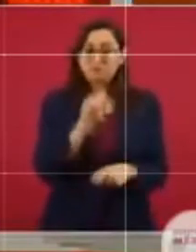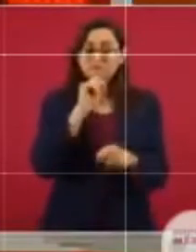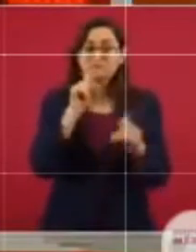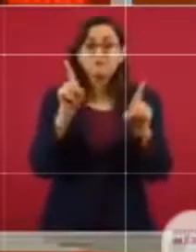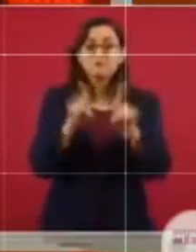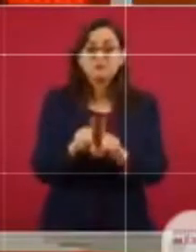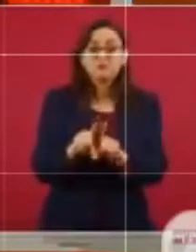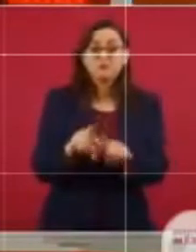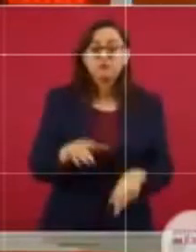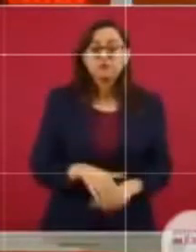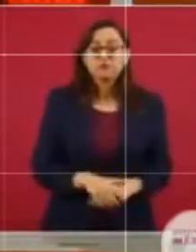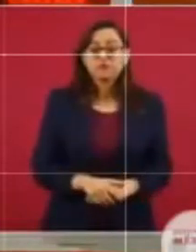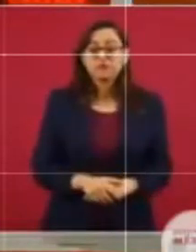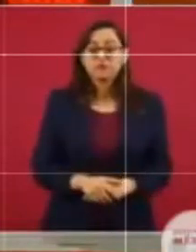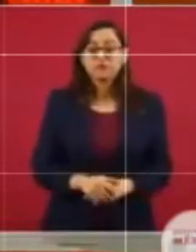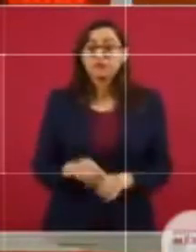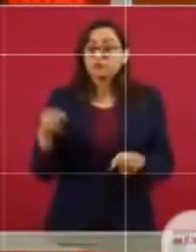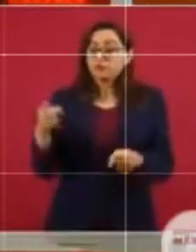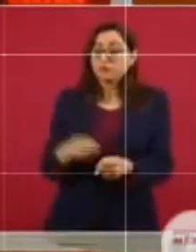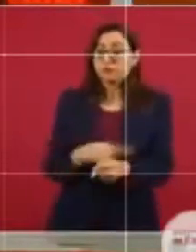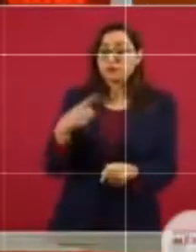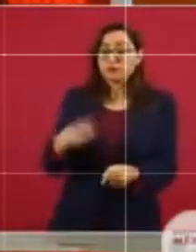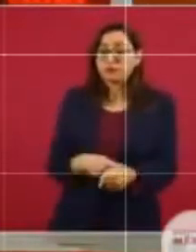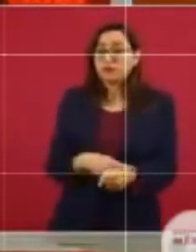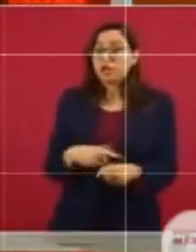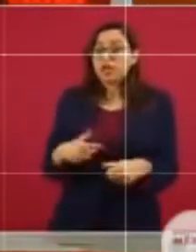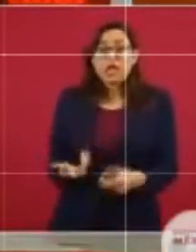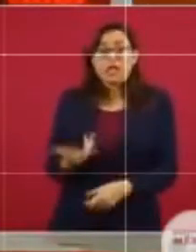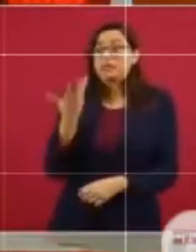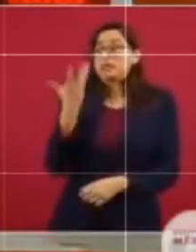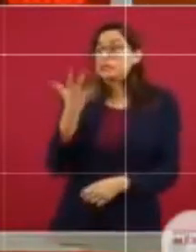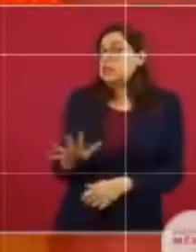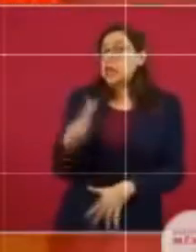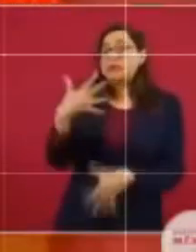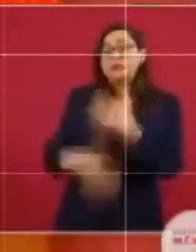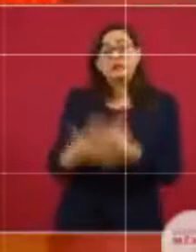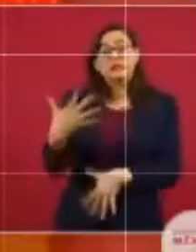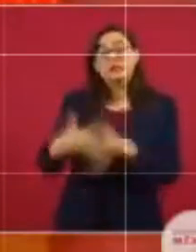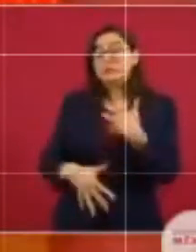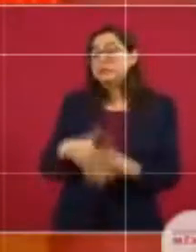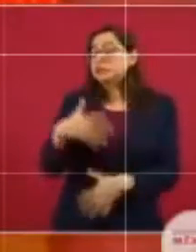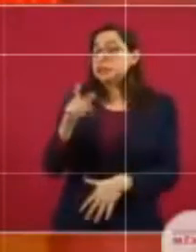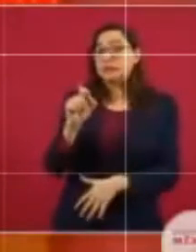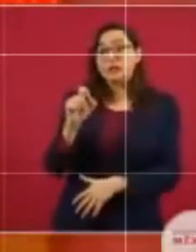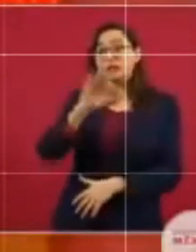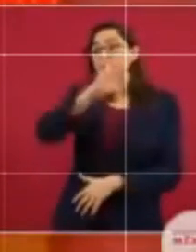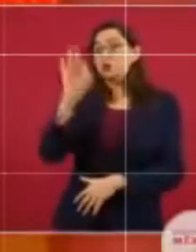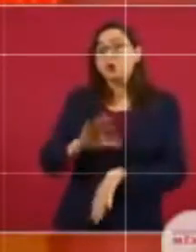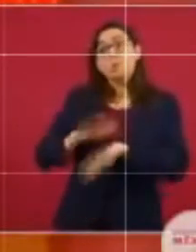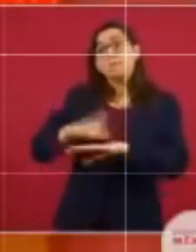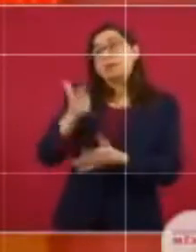refresco aumentó 10, 15, 20 por ciento.